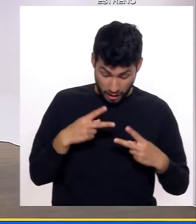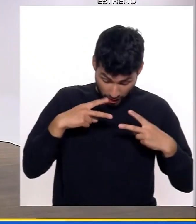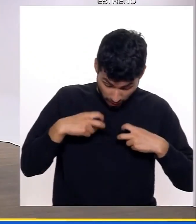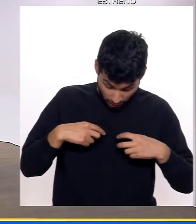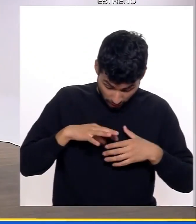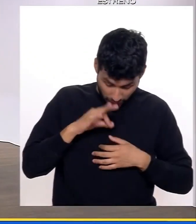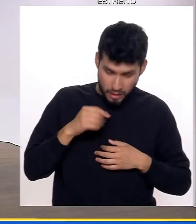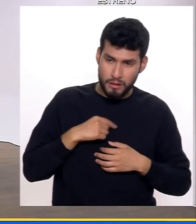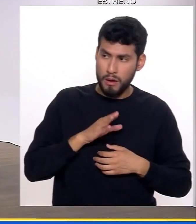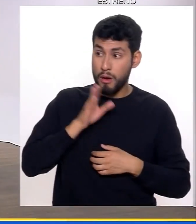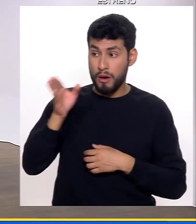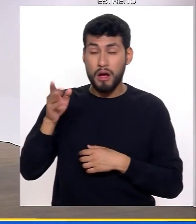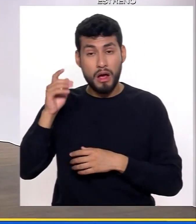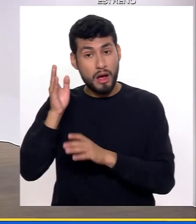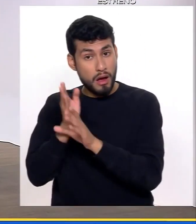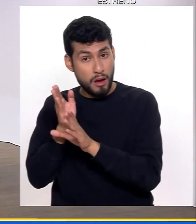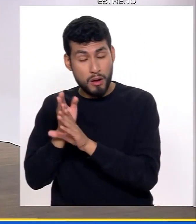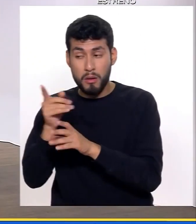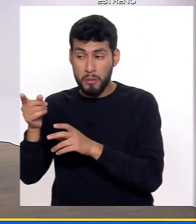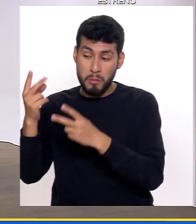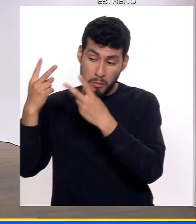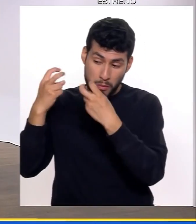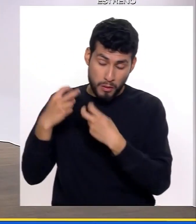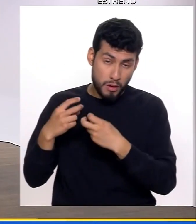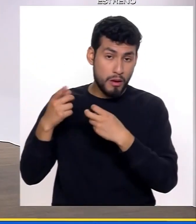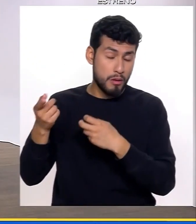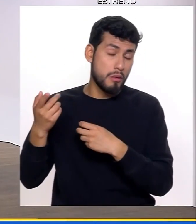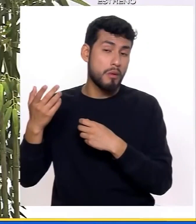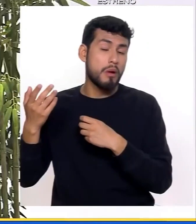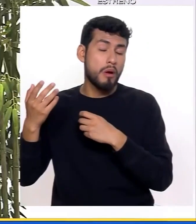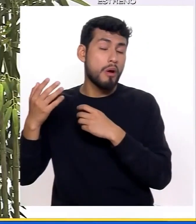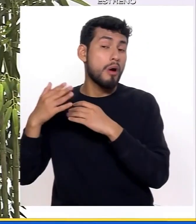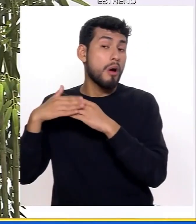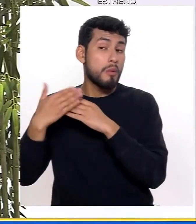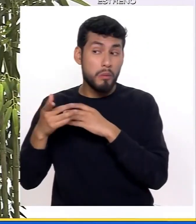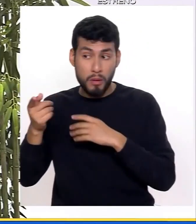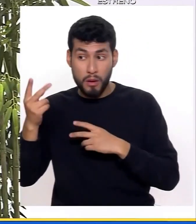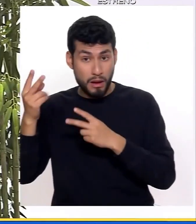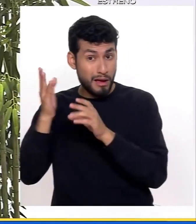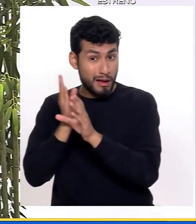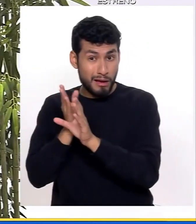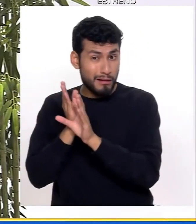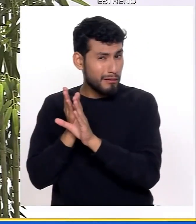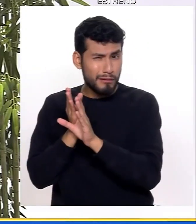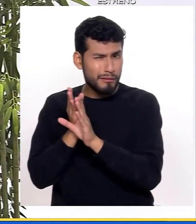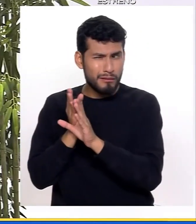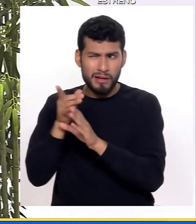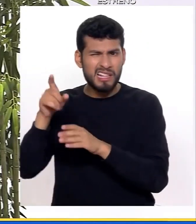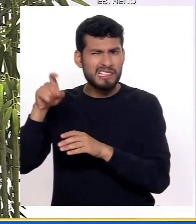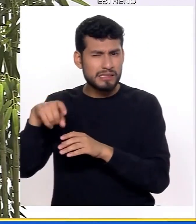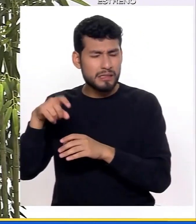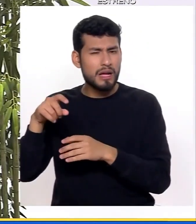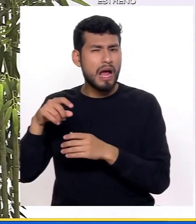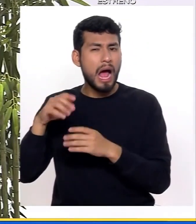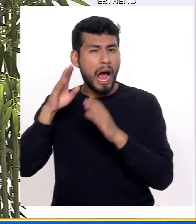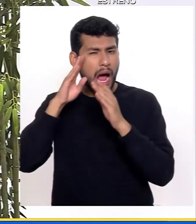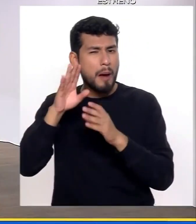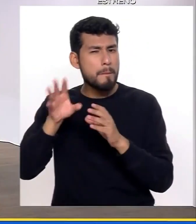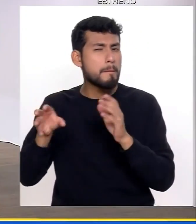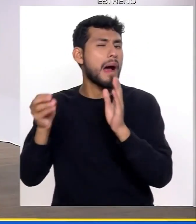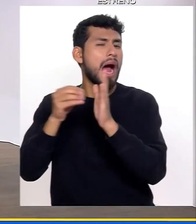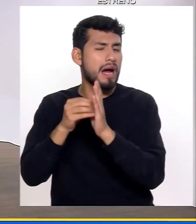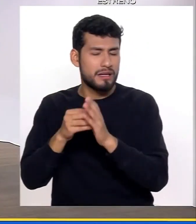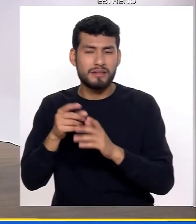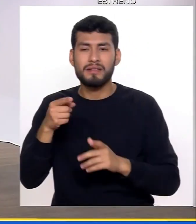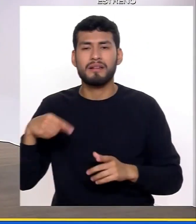me voy a un psicólogo, veo al psicólogo, me empieza a dar un primer esbozo. Y si ya ve que el psicólogo no, que requiere una atención, entonces pasa